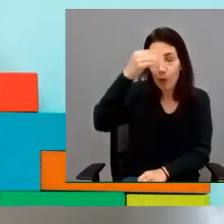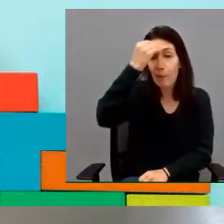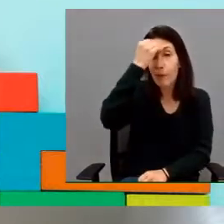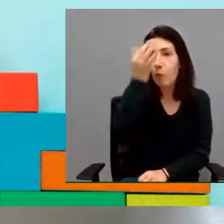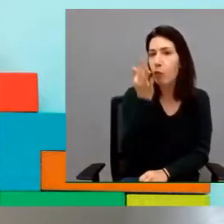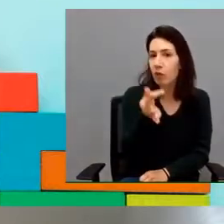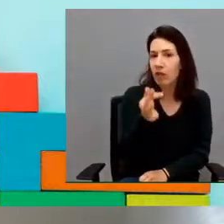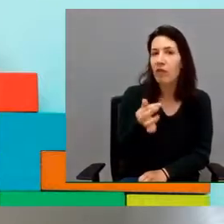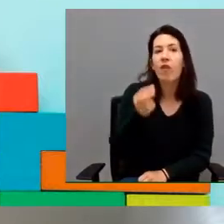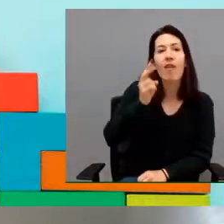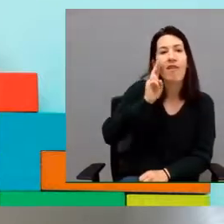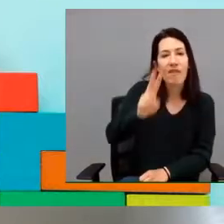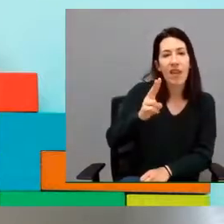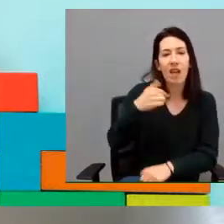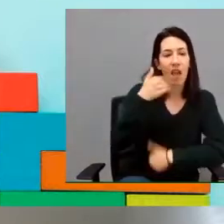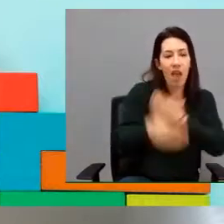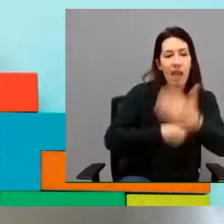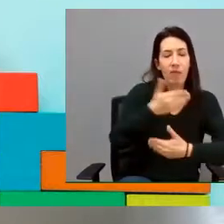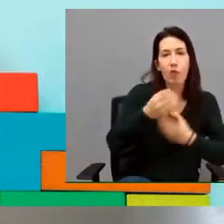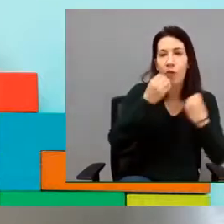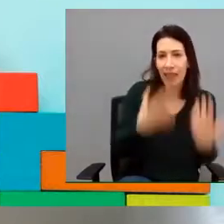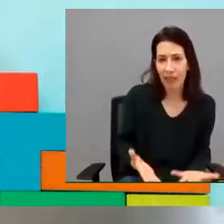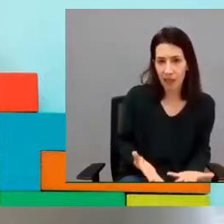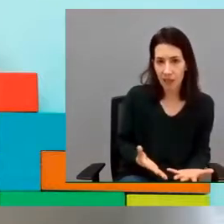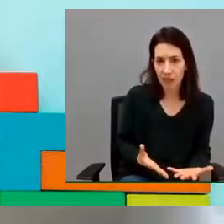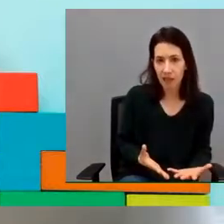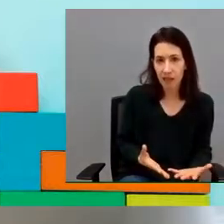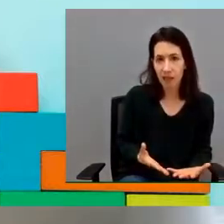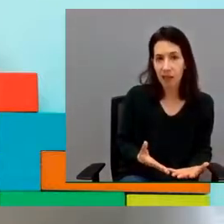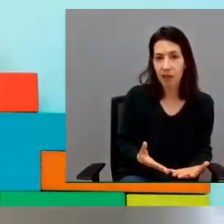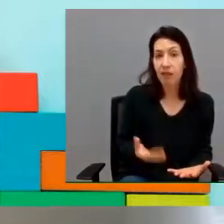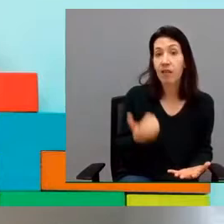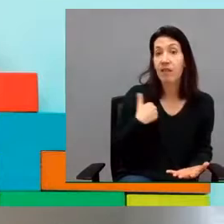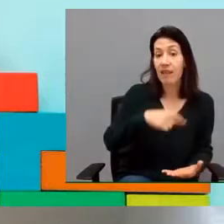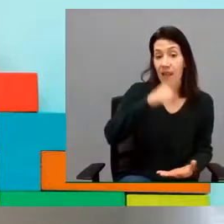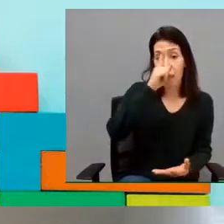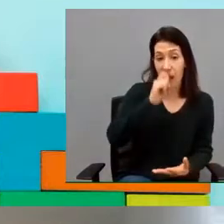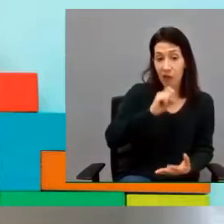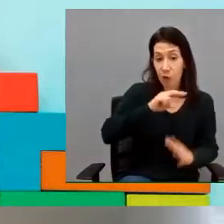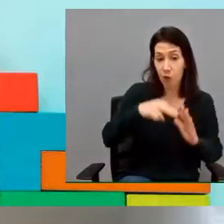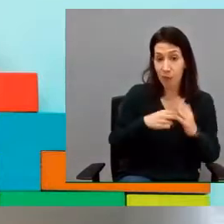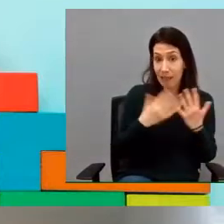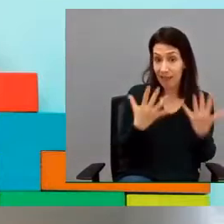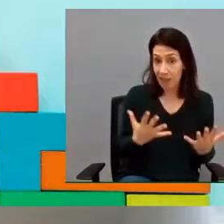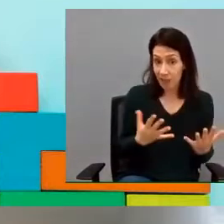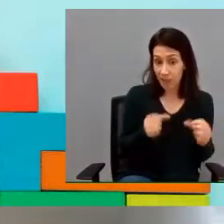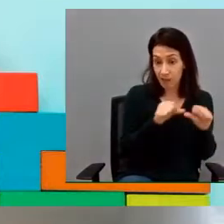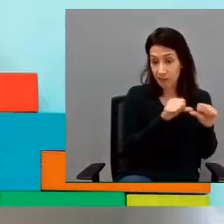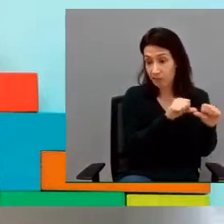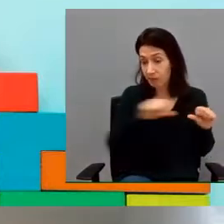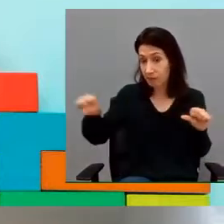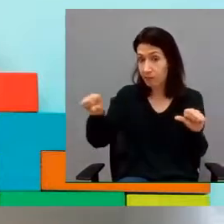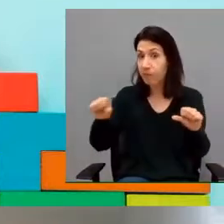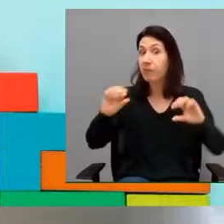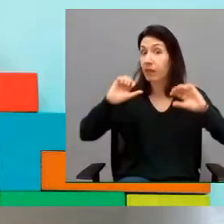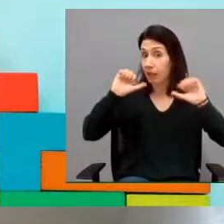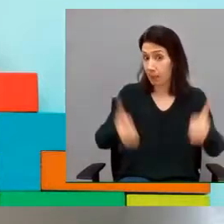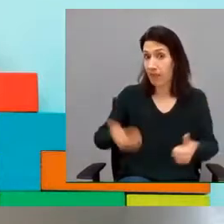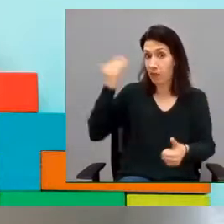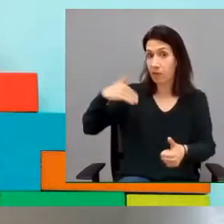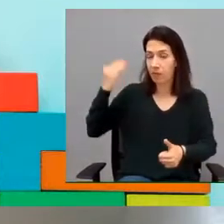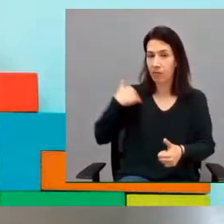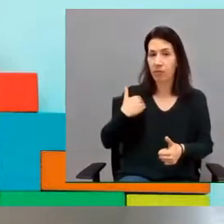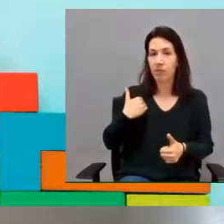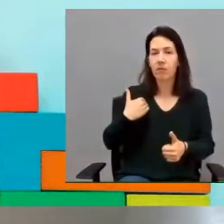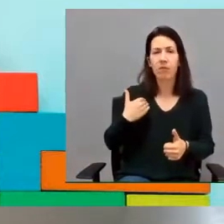ha sido su evolución. Desde ese año 2010, en el que comenzamos, sin ningún tipo de